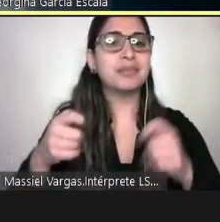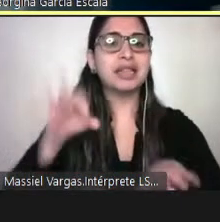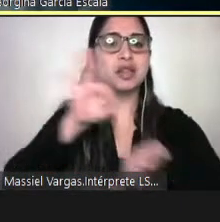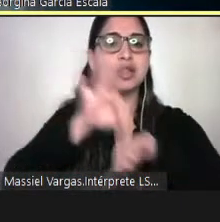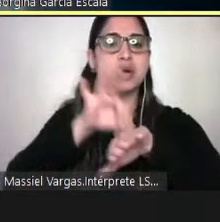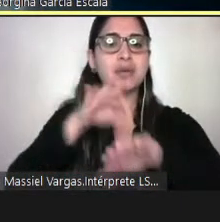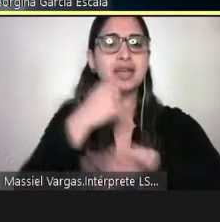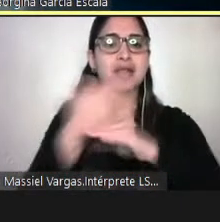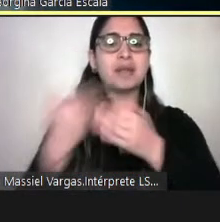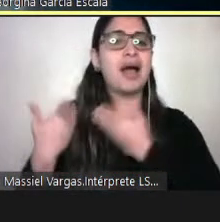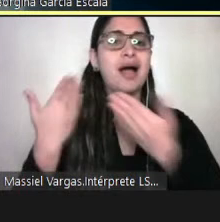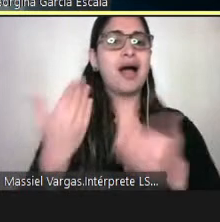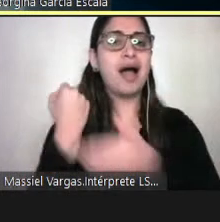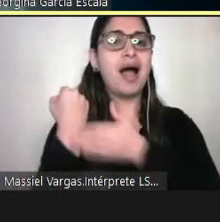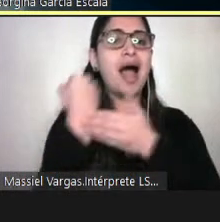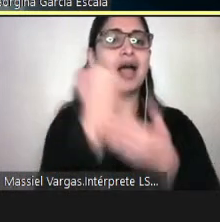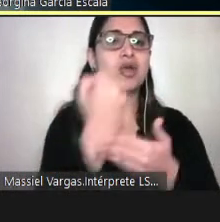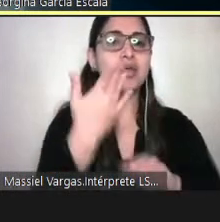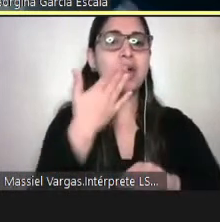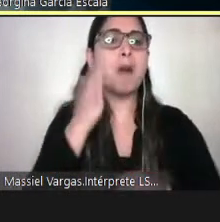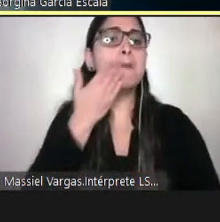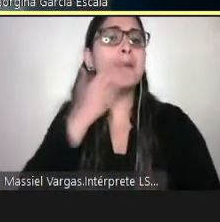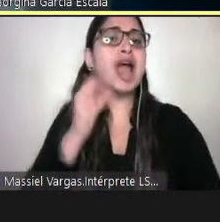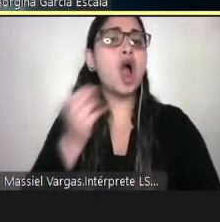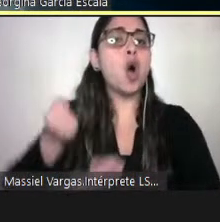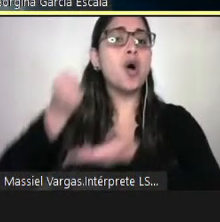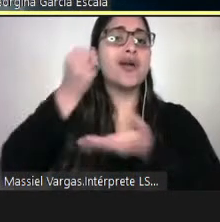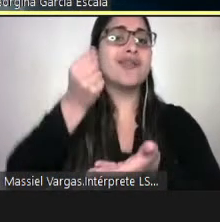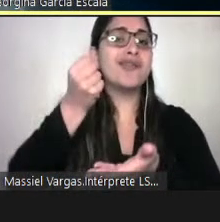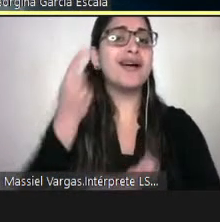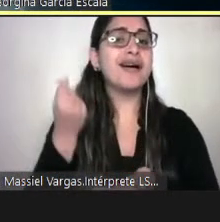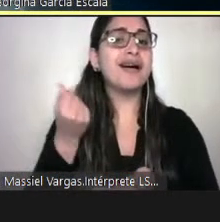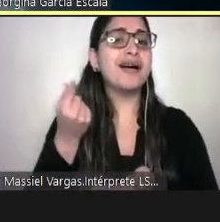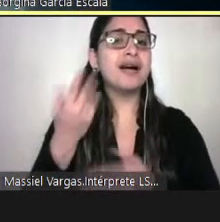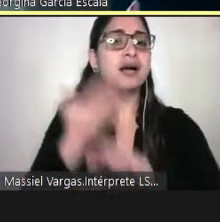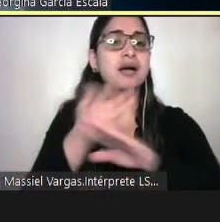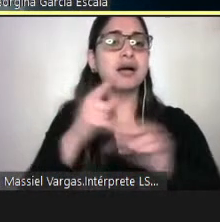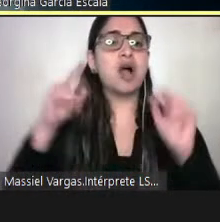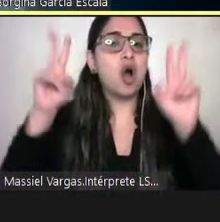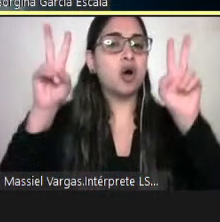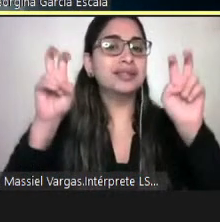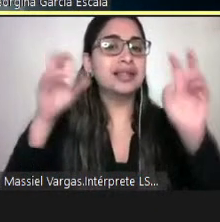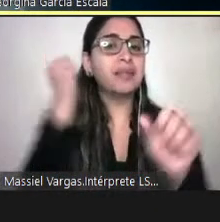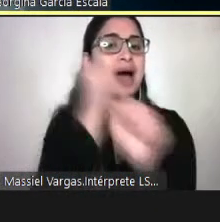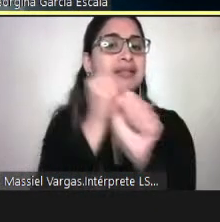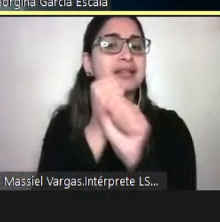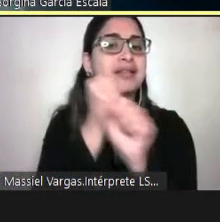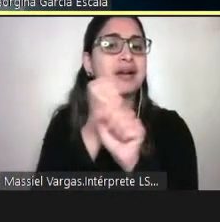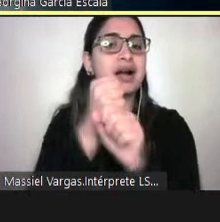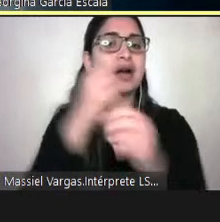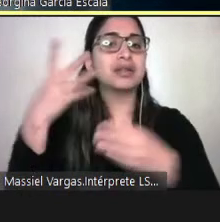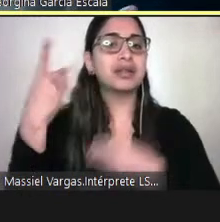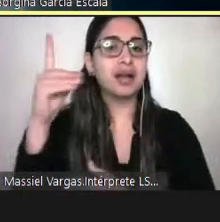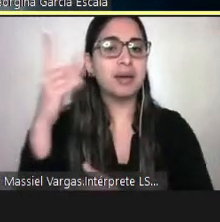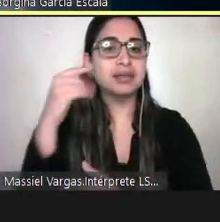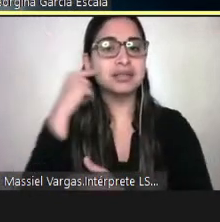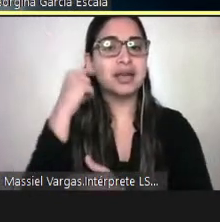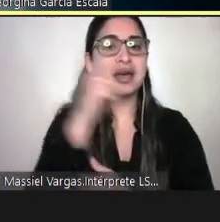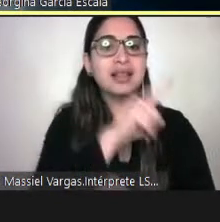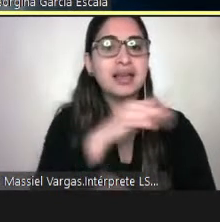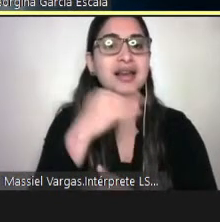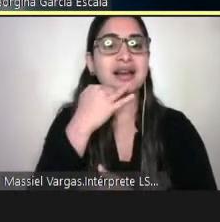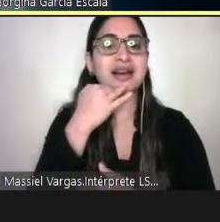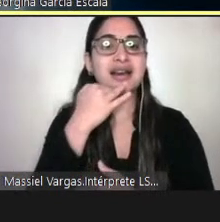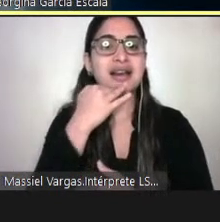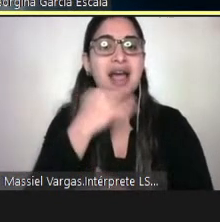la entrega de ayuda, mayor presupuesto para trabajar con la temática de discapacidad, equiparar el régimen de pensiones, nueva